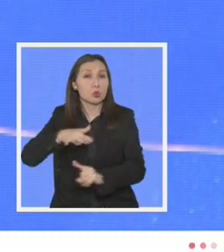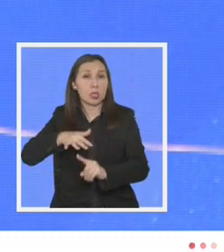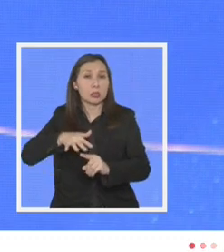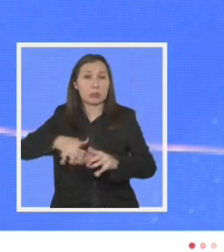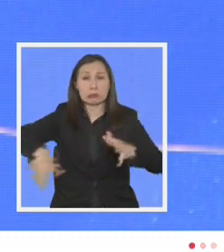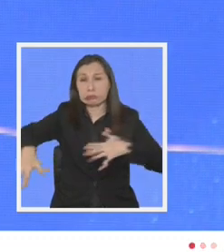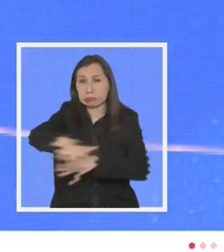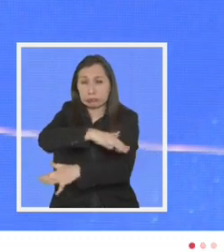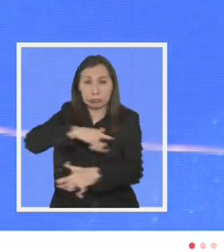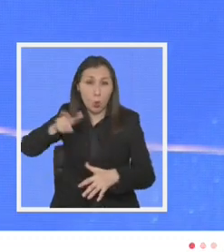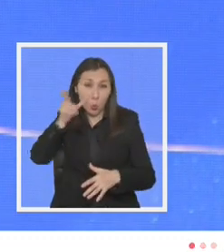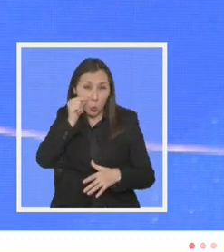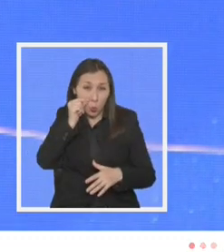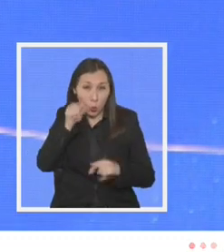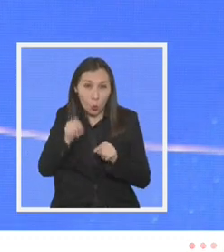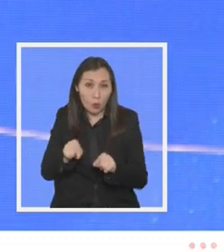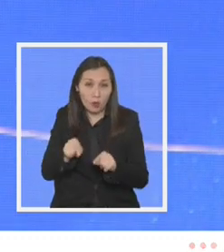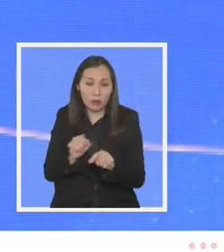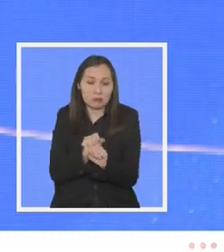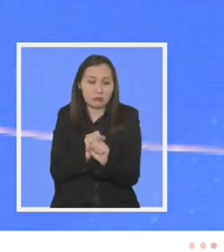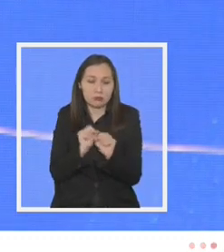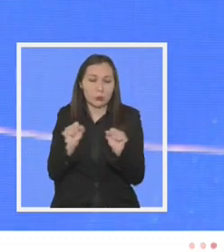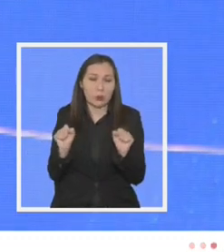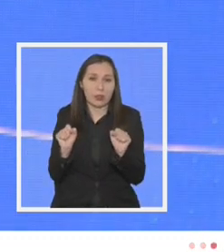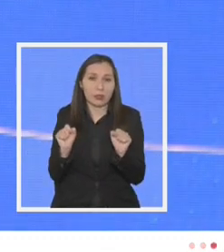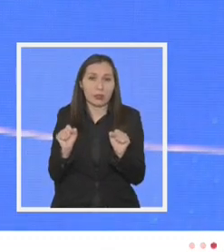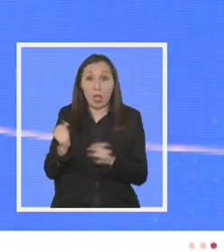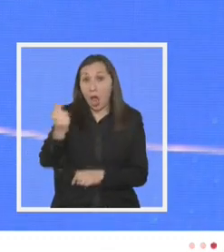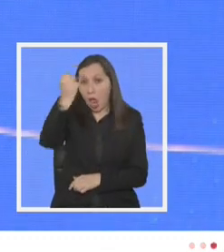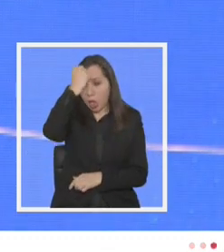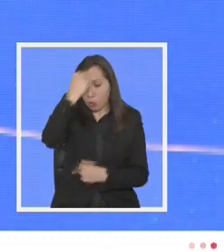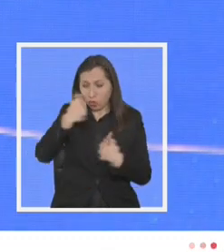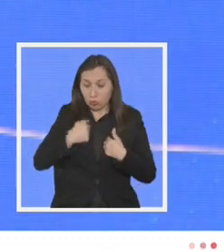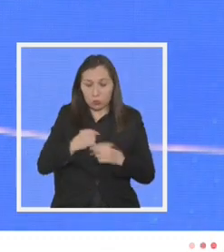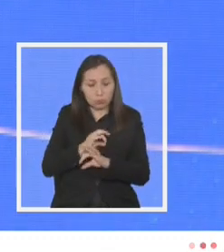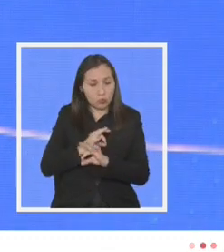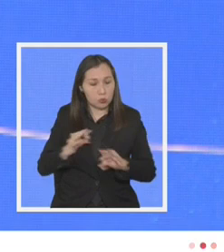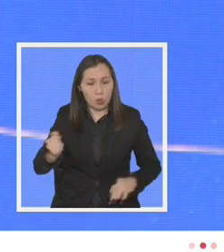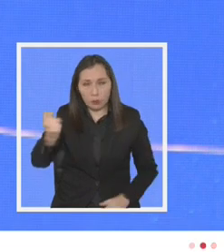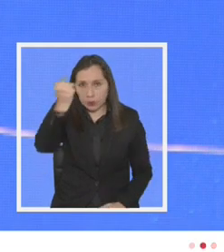estallido social de lo cual no podría arrepentirme jamás